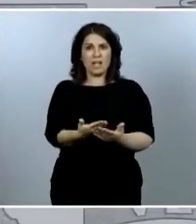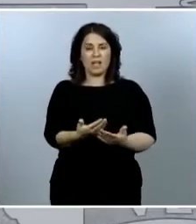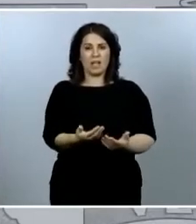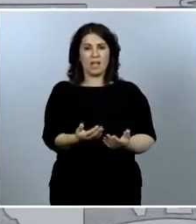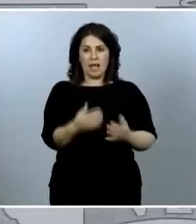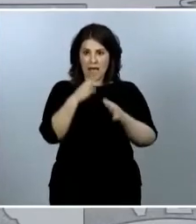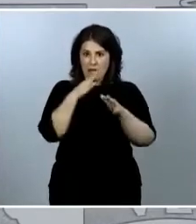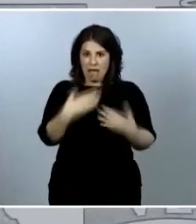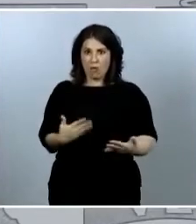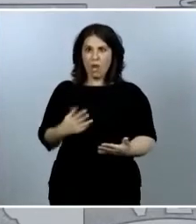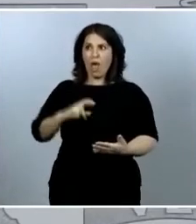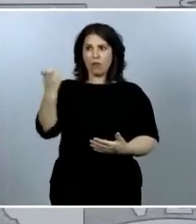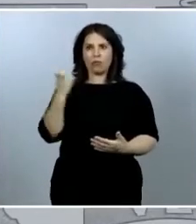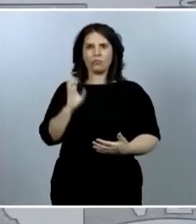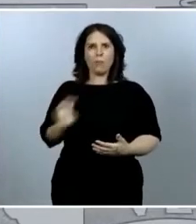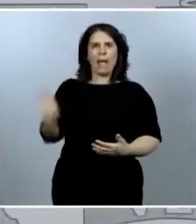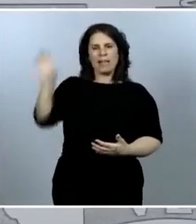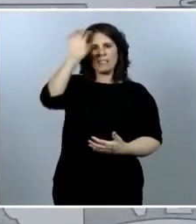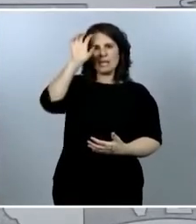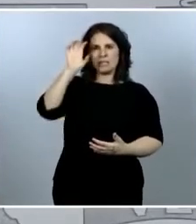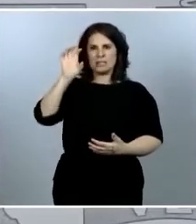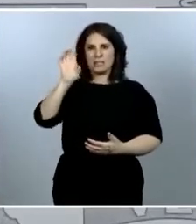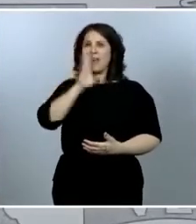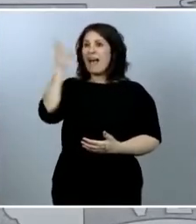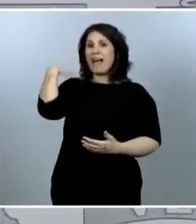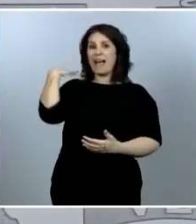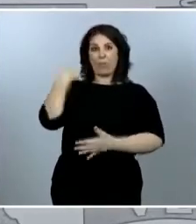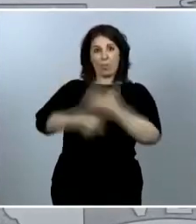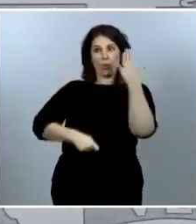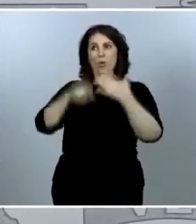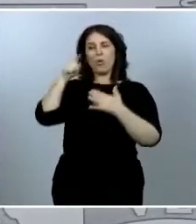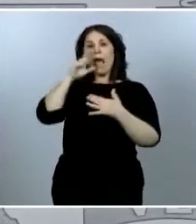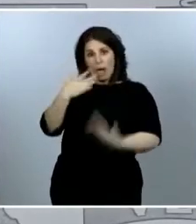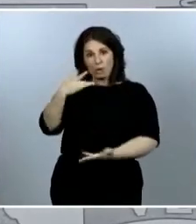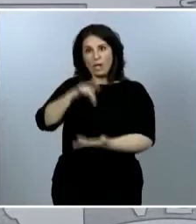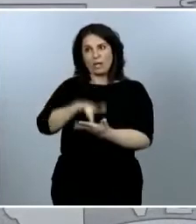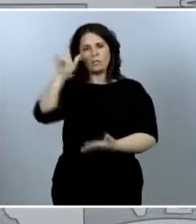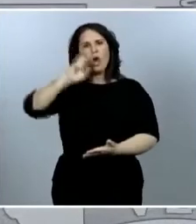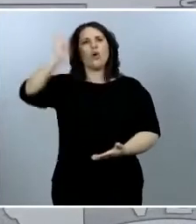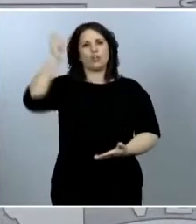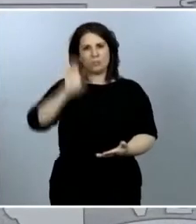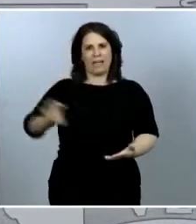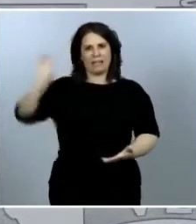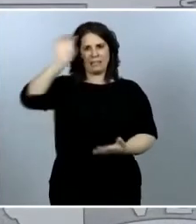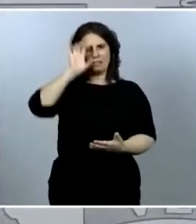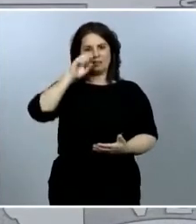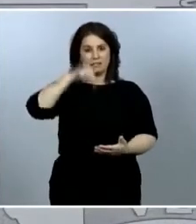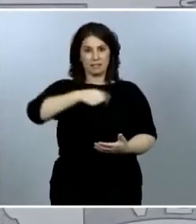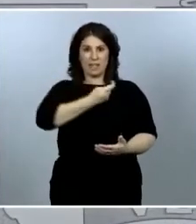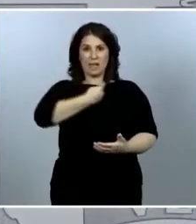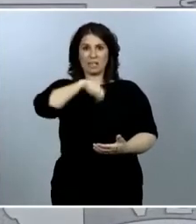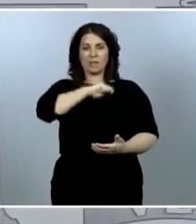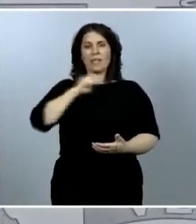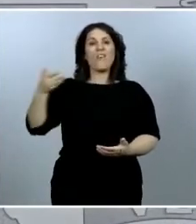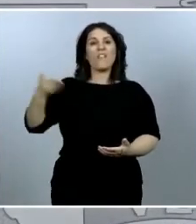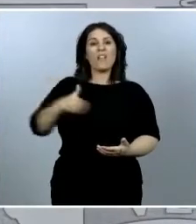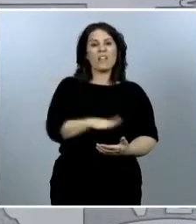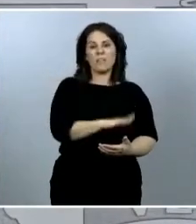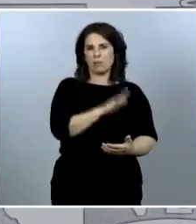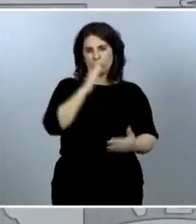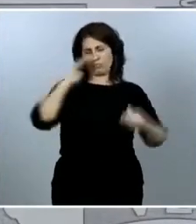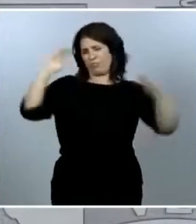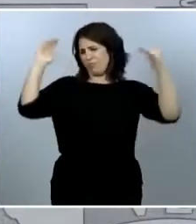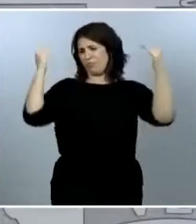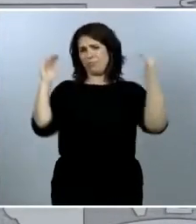países con la misma crudeza que nosotros lo vivimos. En España han bajado mucho los fallecimientos hasta llegar